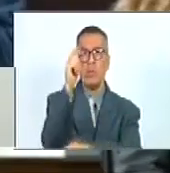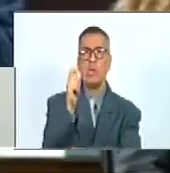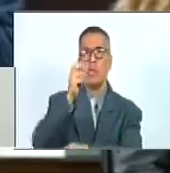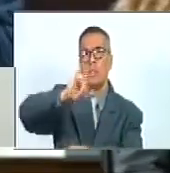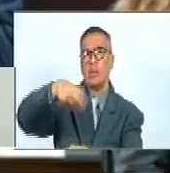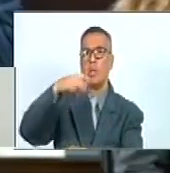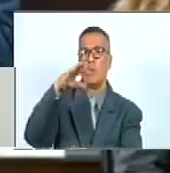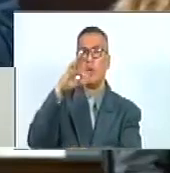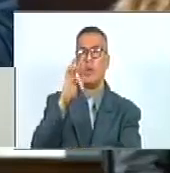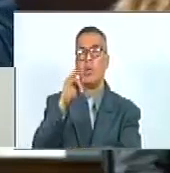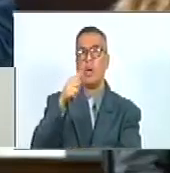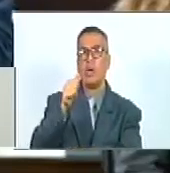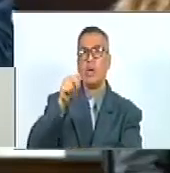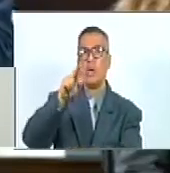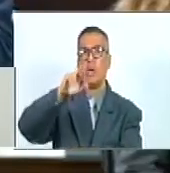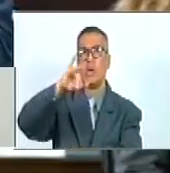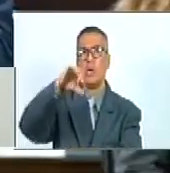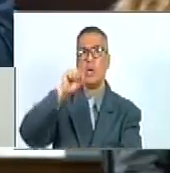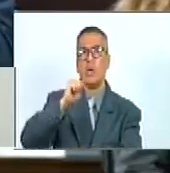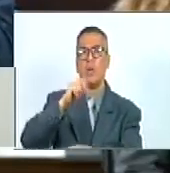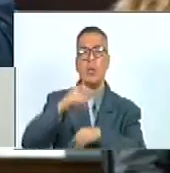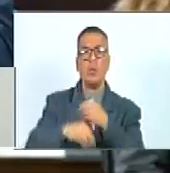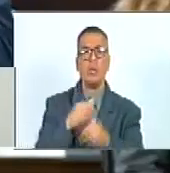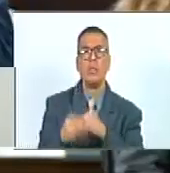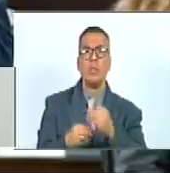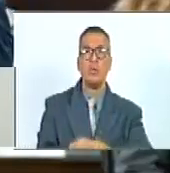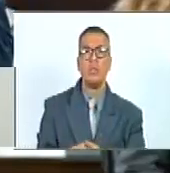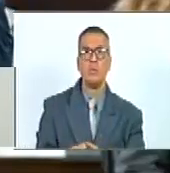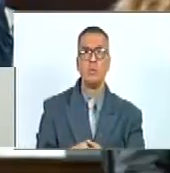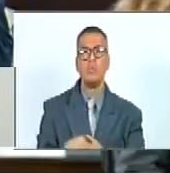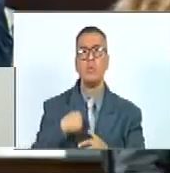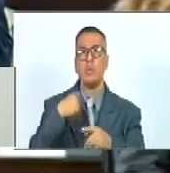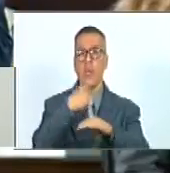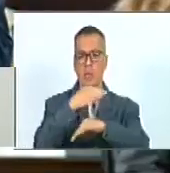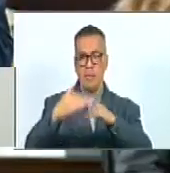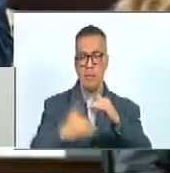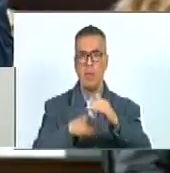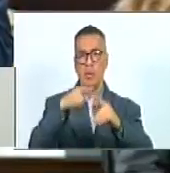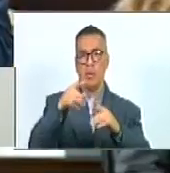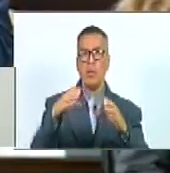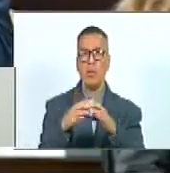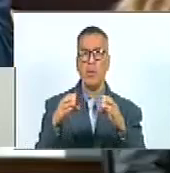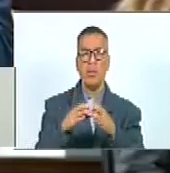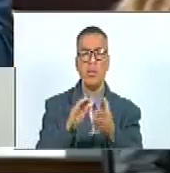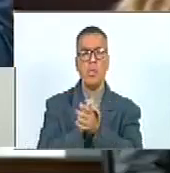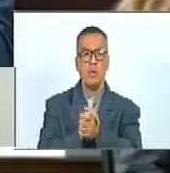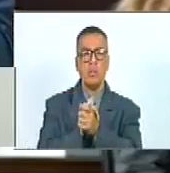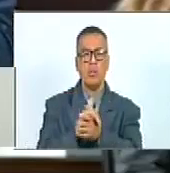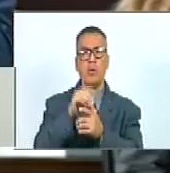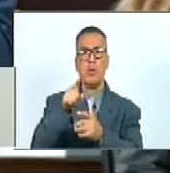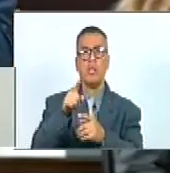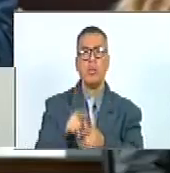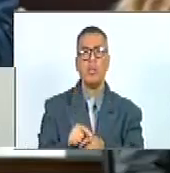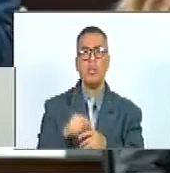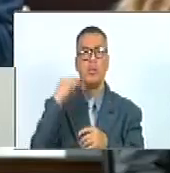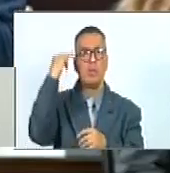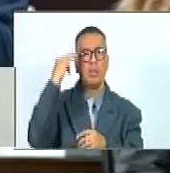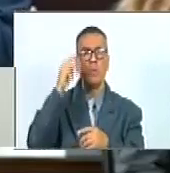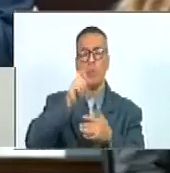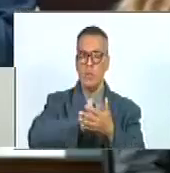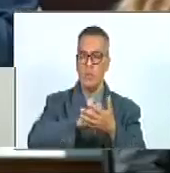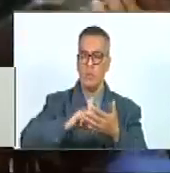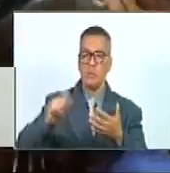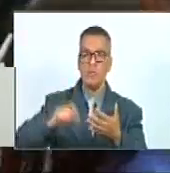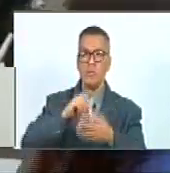Jesús Faría quien a la sazón fungirá como vicepresidente de este grupo de amistad y tomó pormenorizadas notas